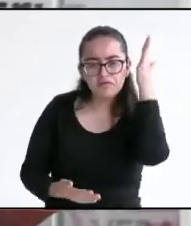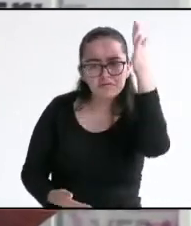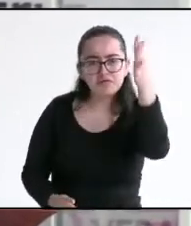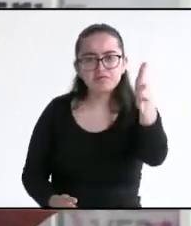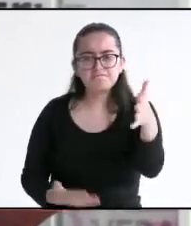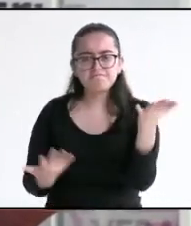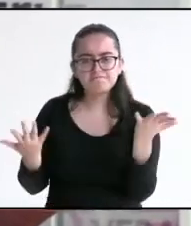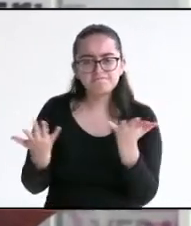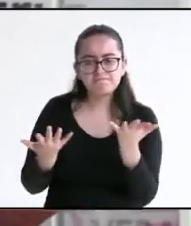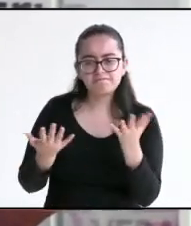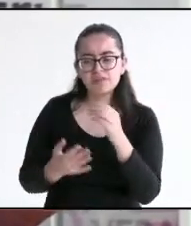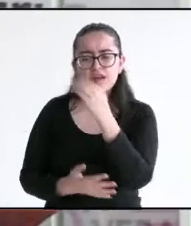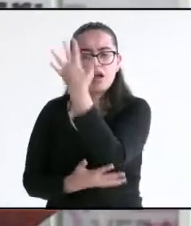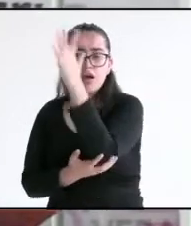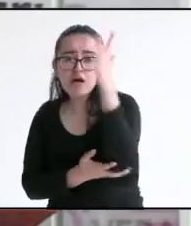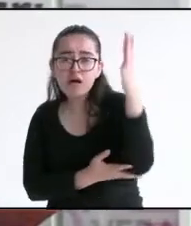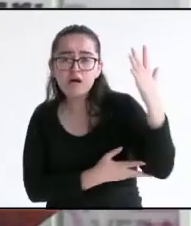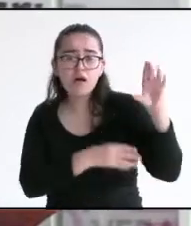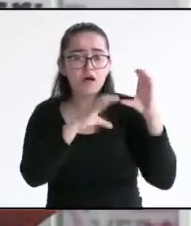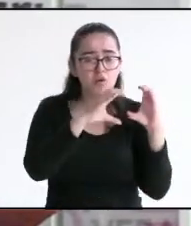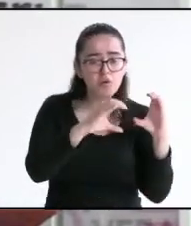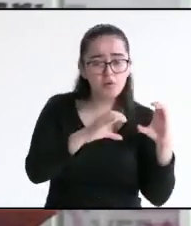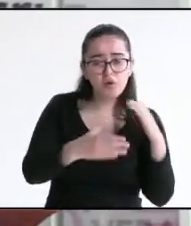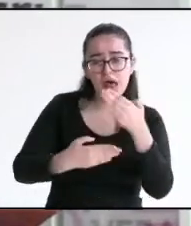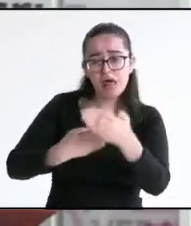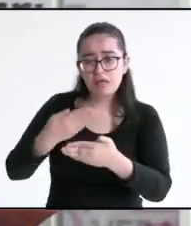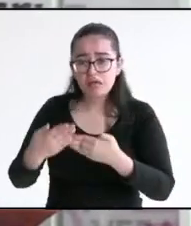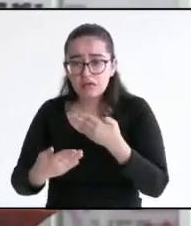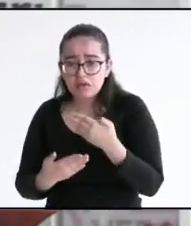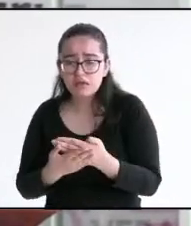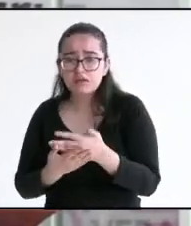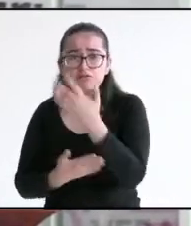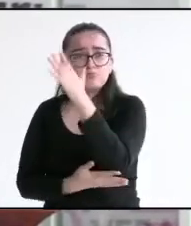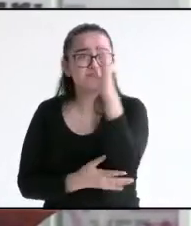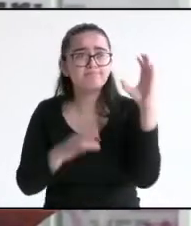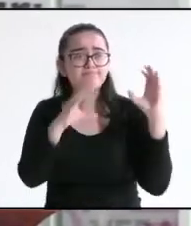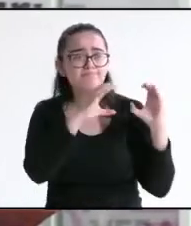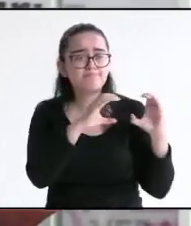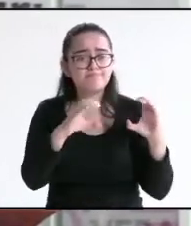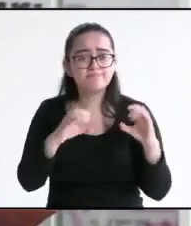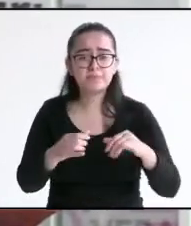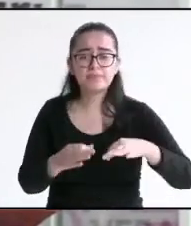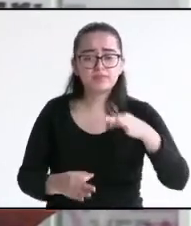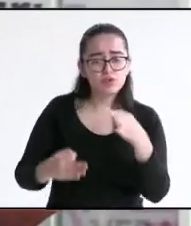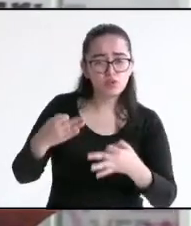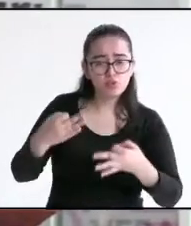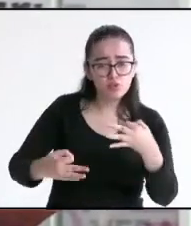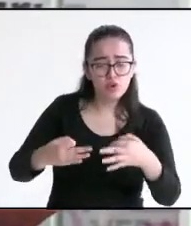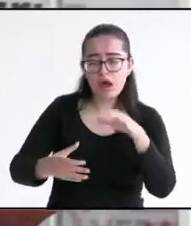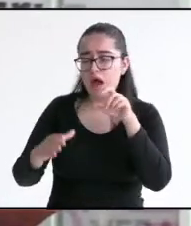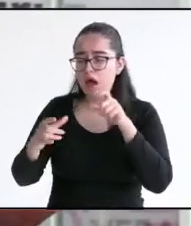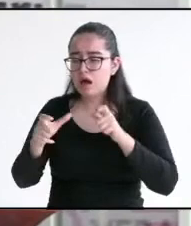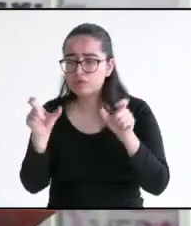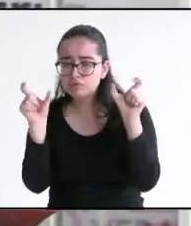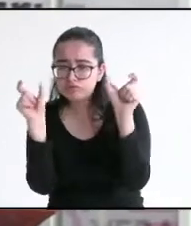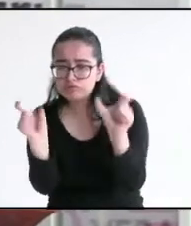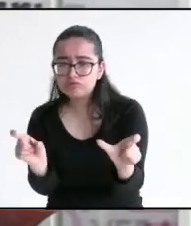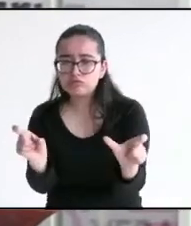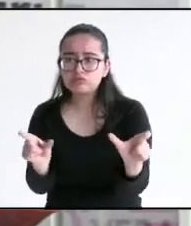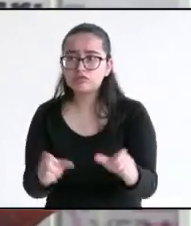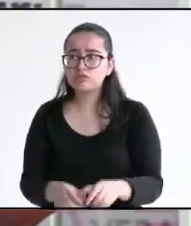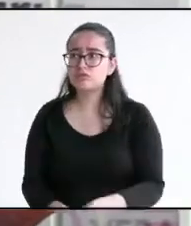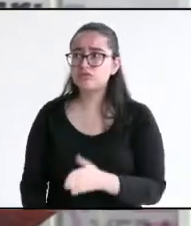lo son el medio ambiente, desarrollo sustentable y social, así como seguridad y justicia. Quiero que sepas que estas puertas